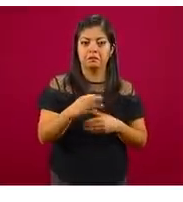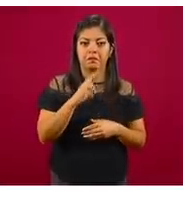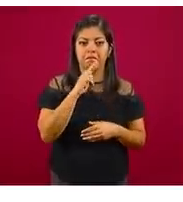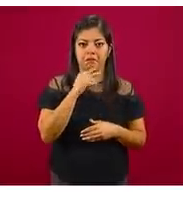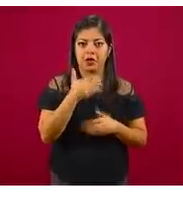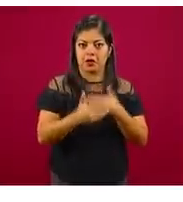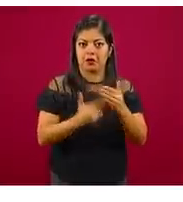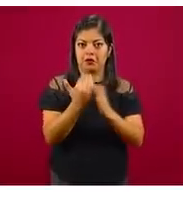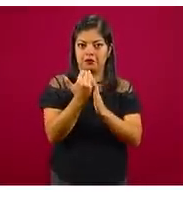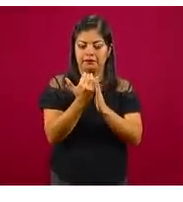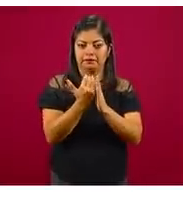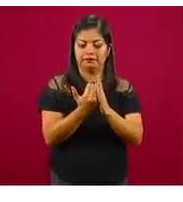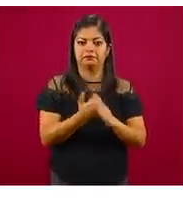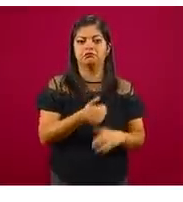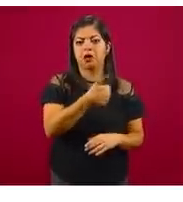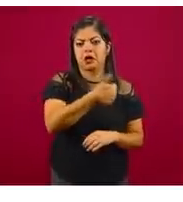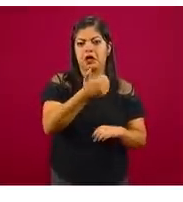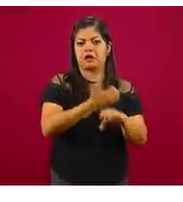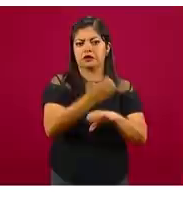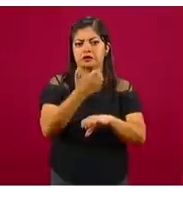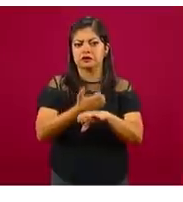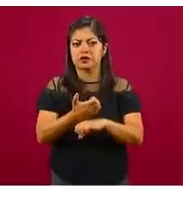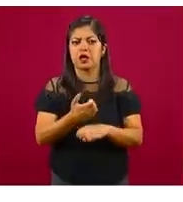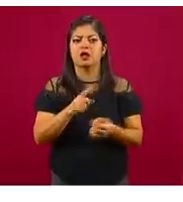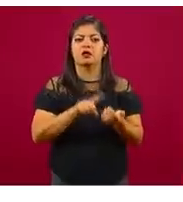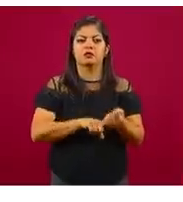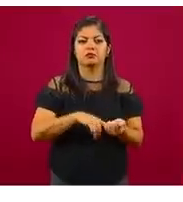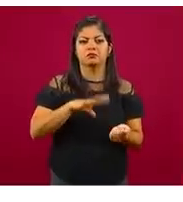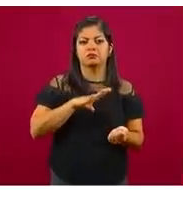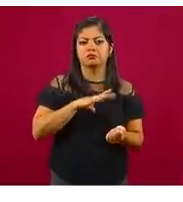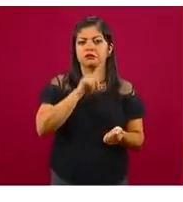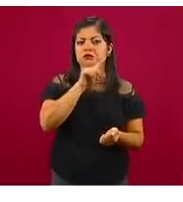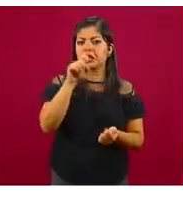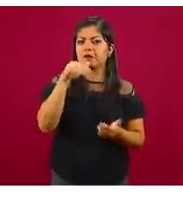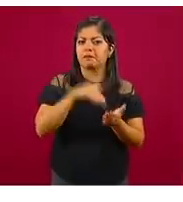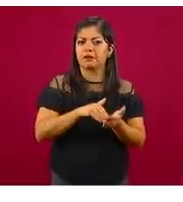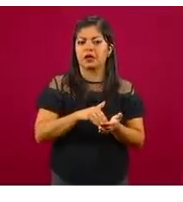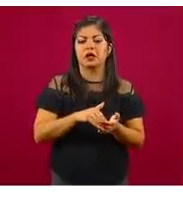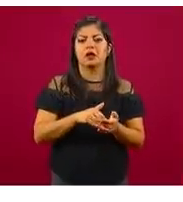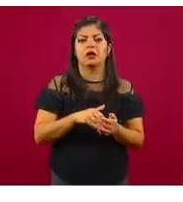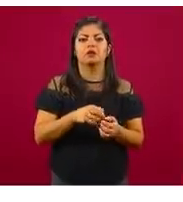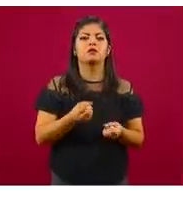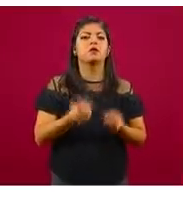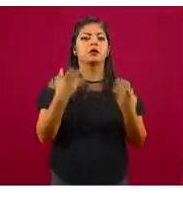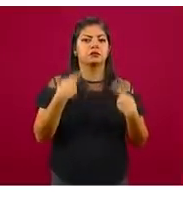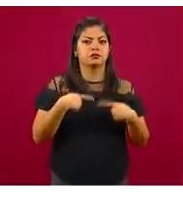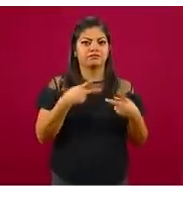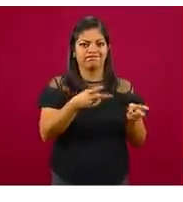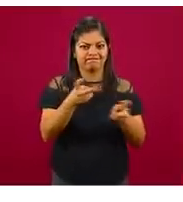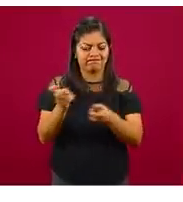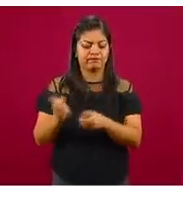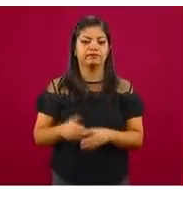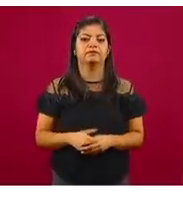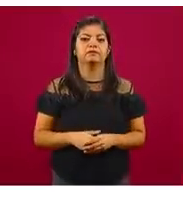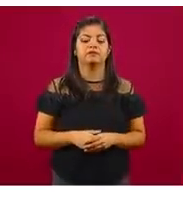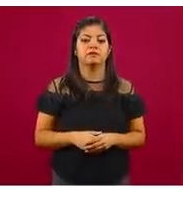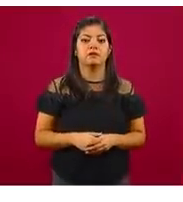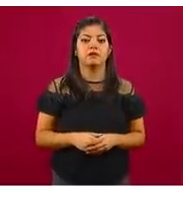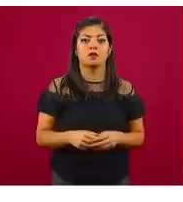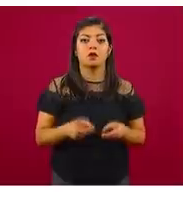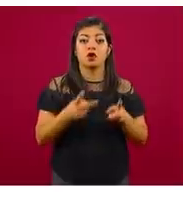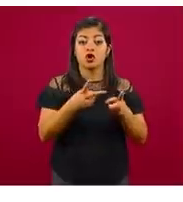Por entidad federativa, cifras absolutas, tasa por 100 mil habitantes. Adelante. El robo